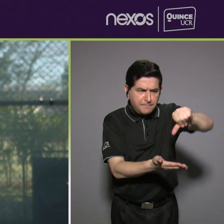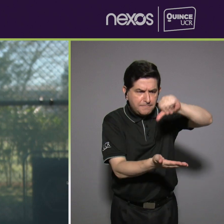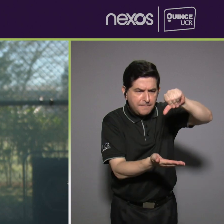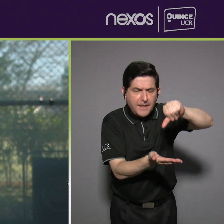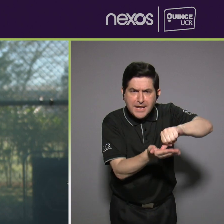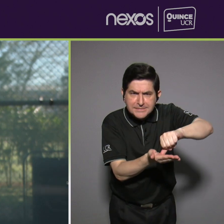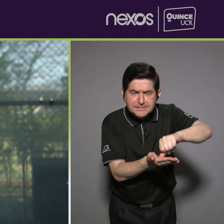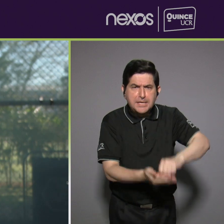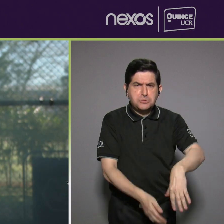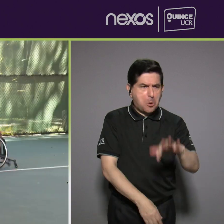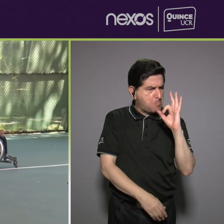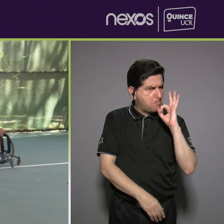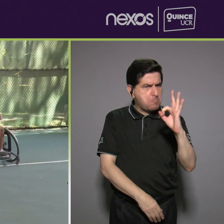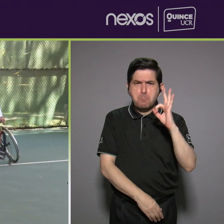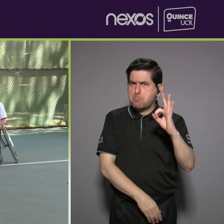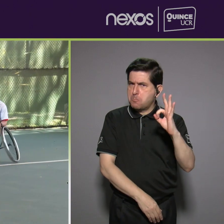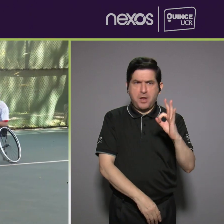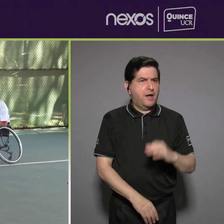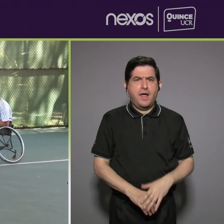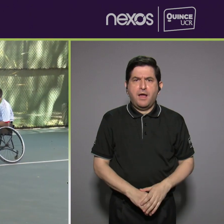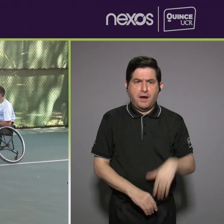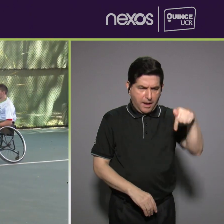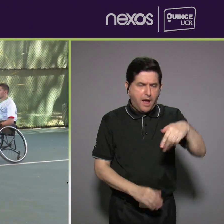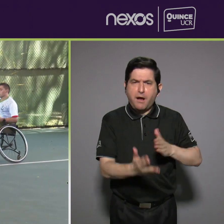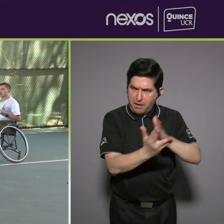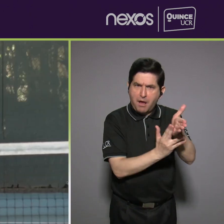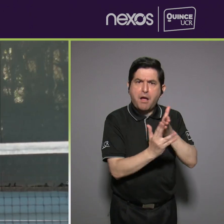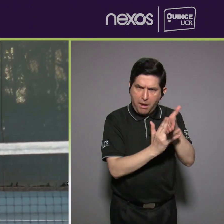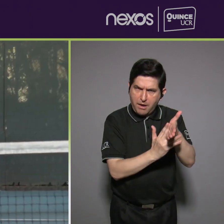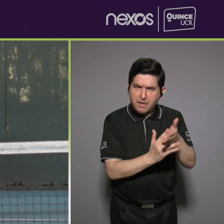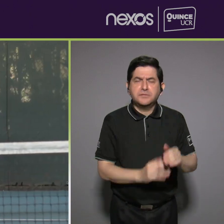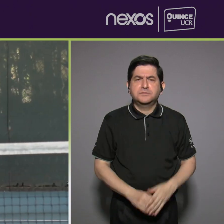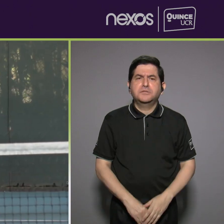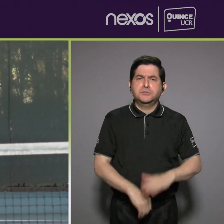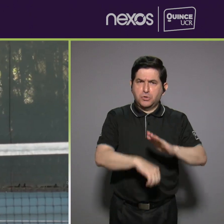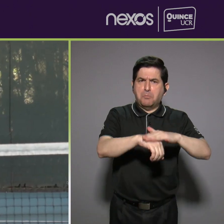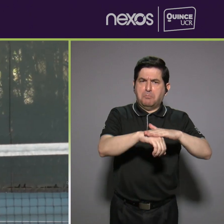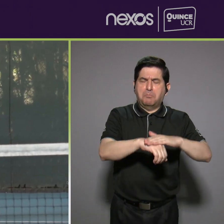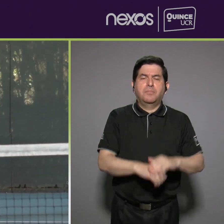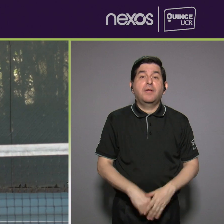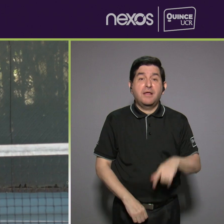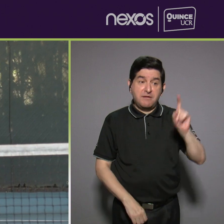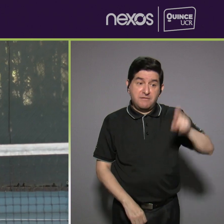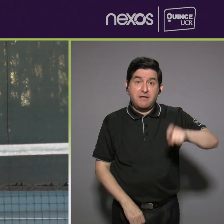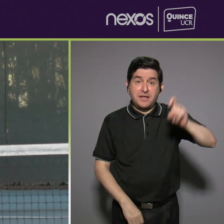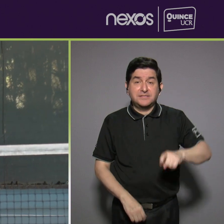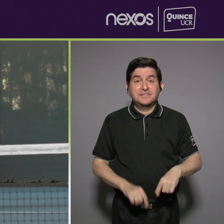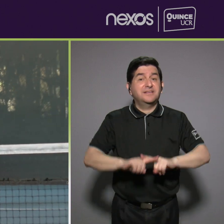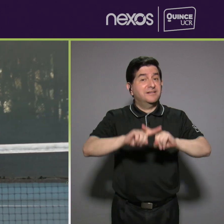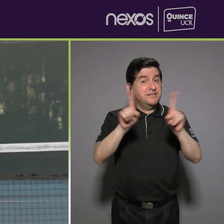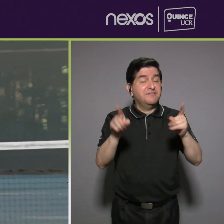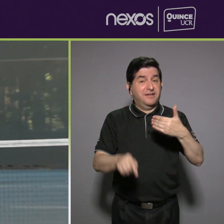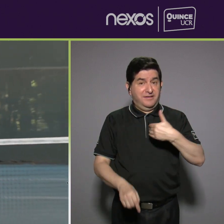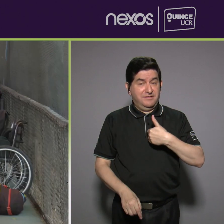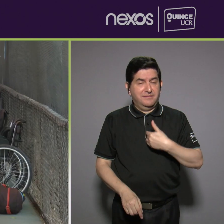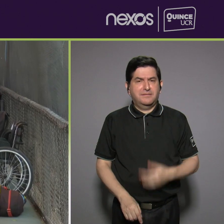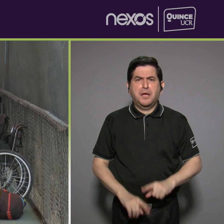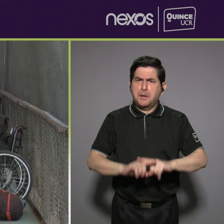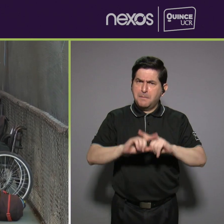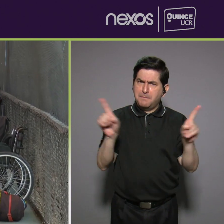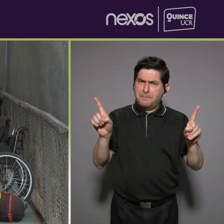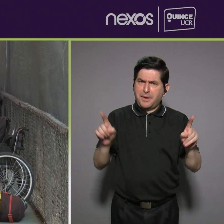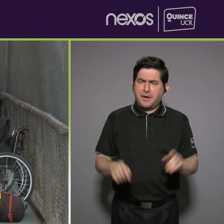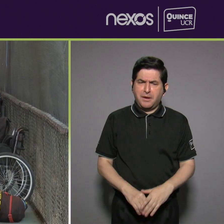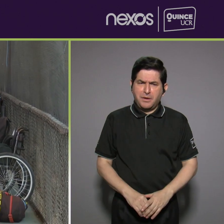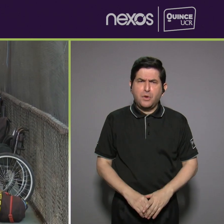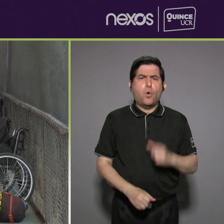súper bien, o sea, genial, la accesibilidad y demás, ¿verdad? Porque son necesidades, pues, un poco distintas, pero se